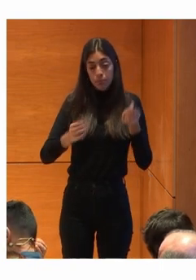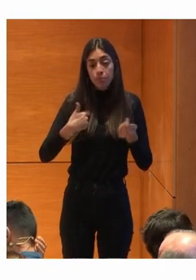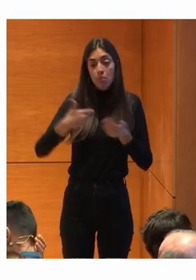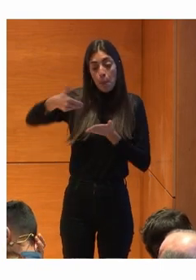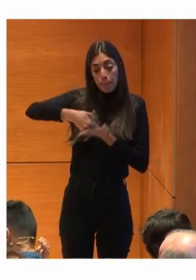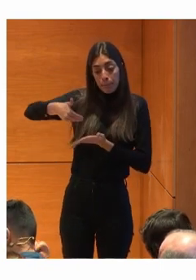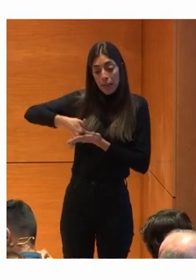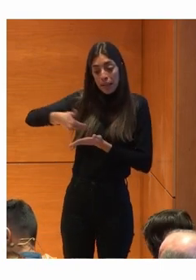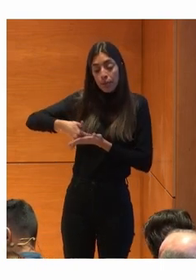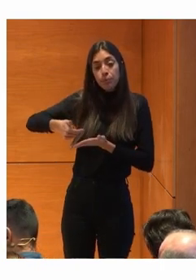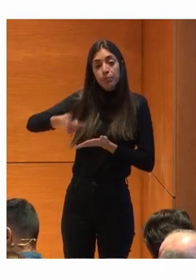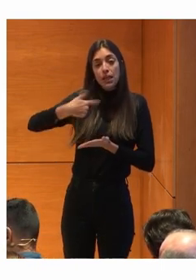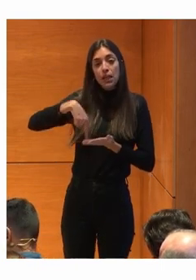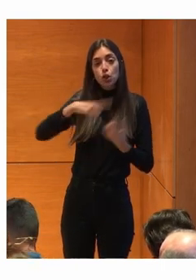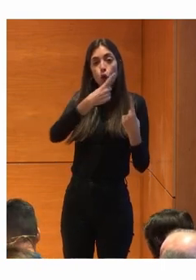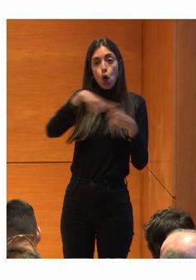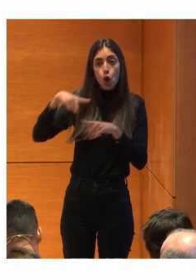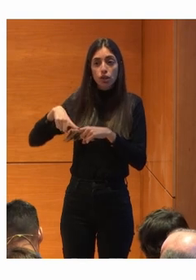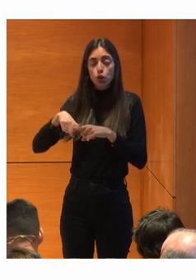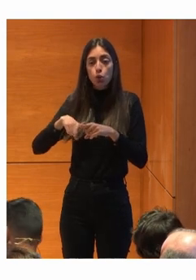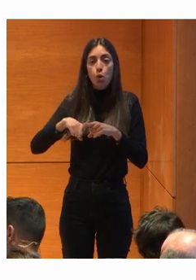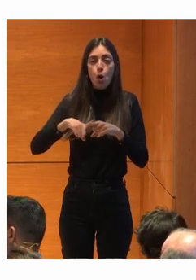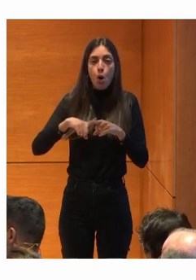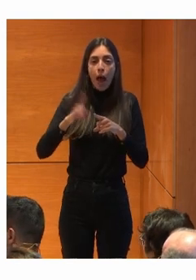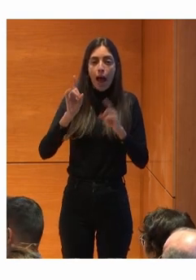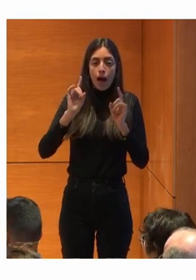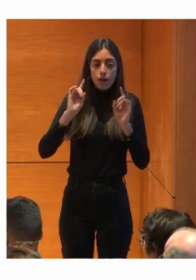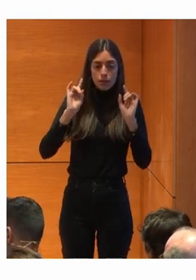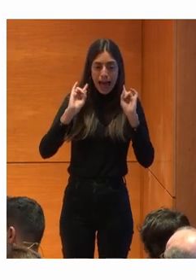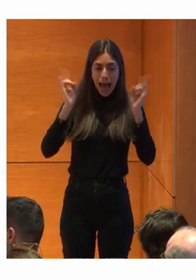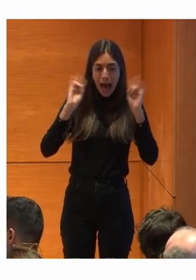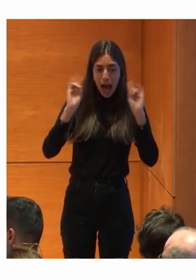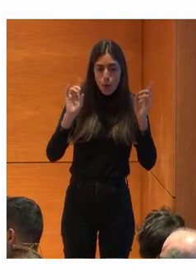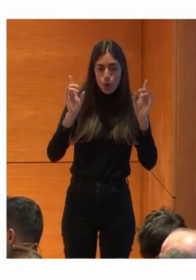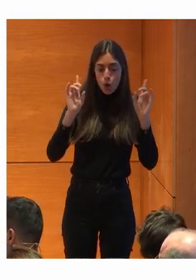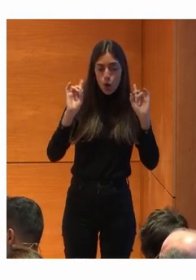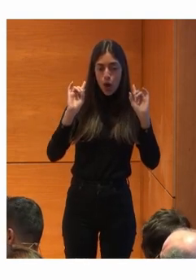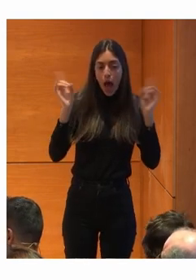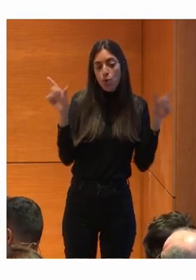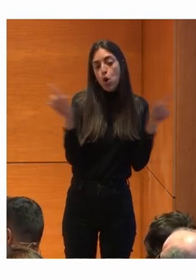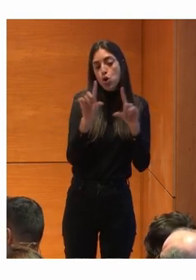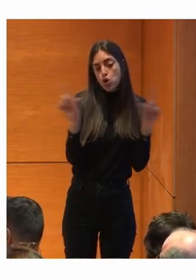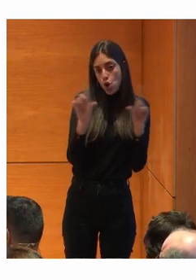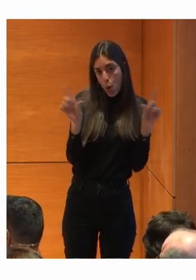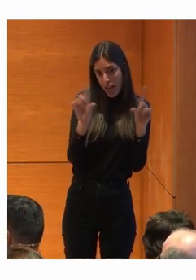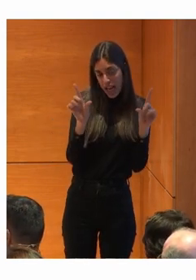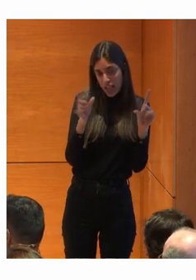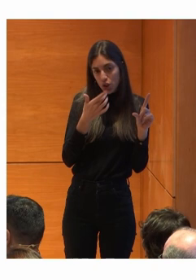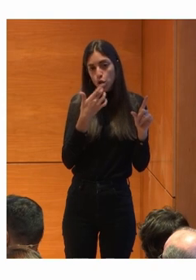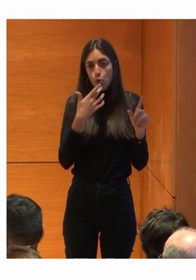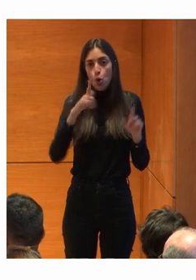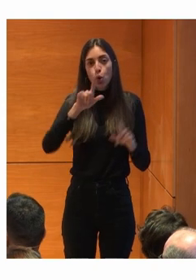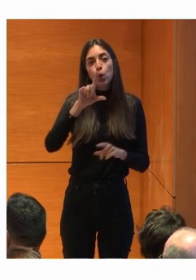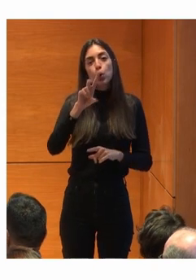acceder A las antiguas radionovelas Algunos nos hablaban Incluso nos decían nombres Como Lucecita